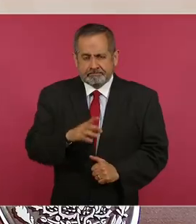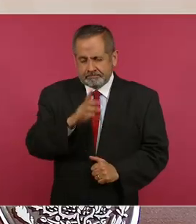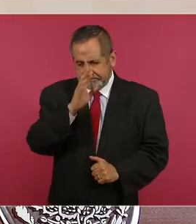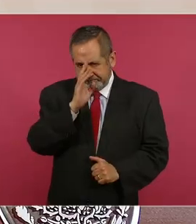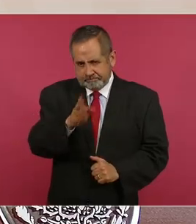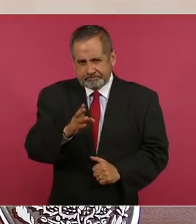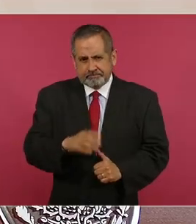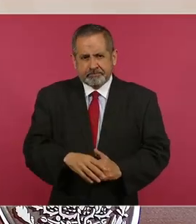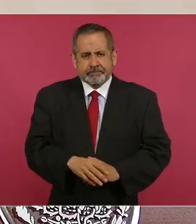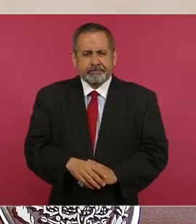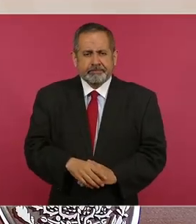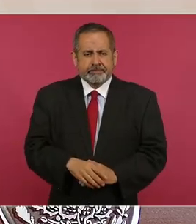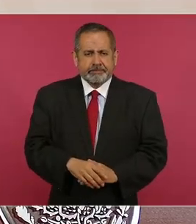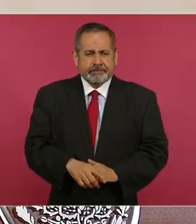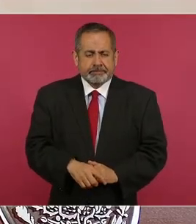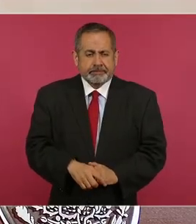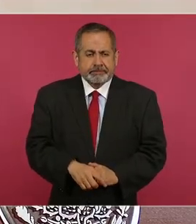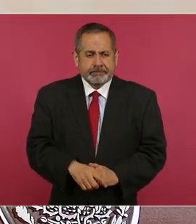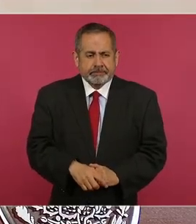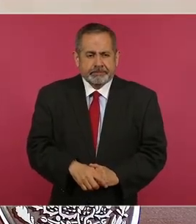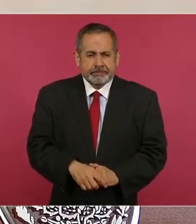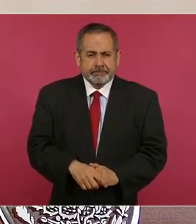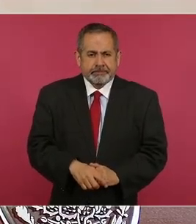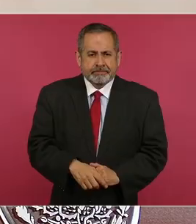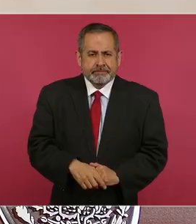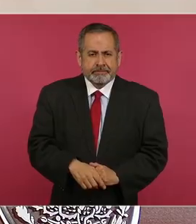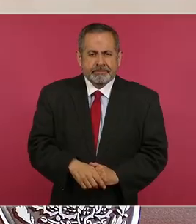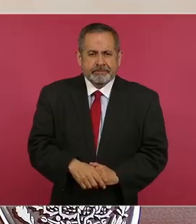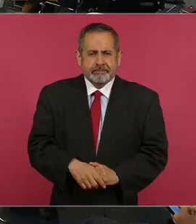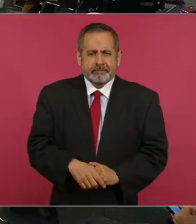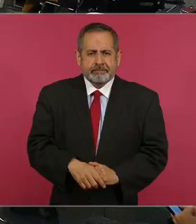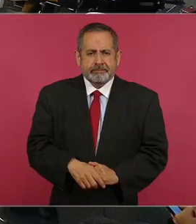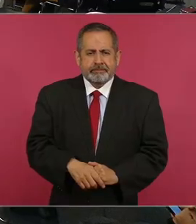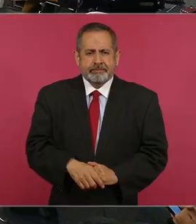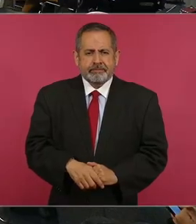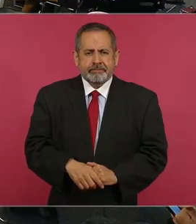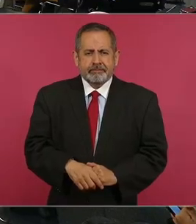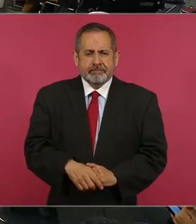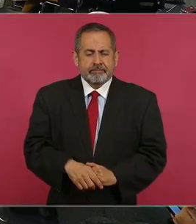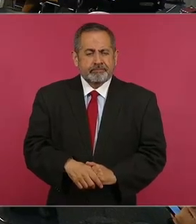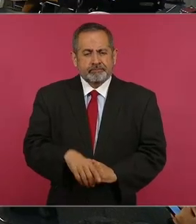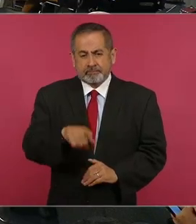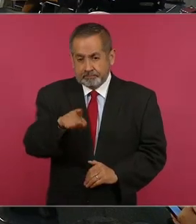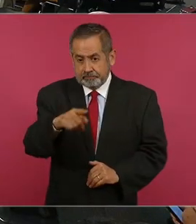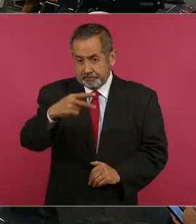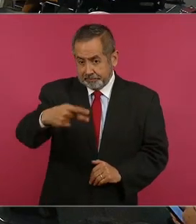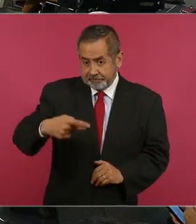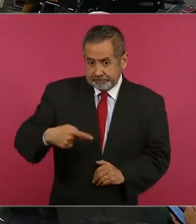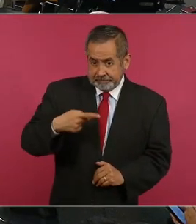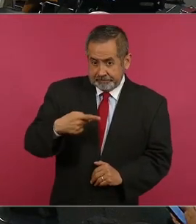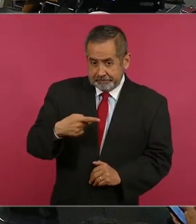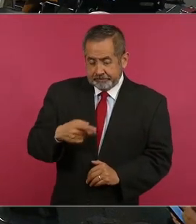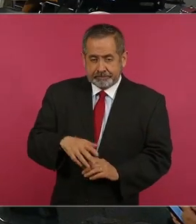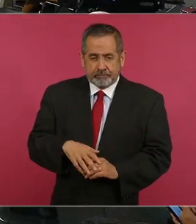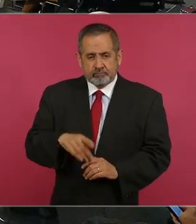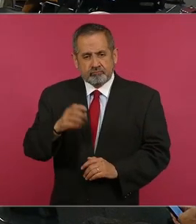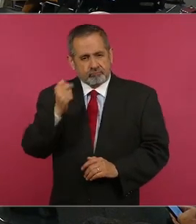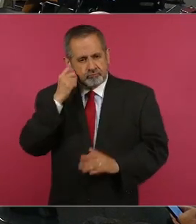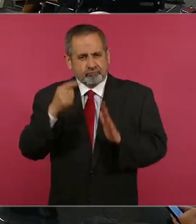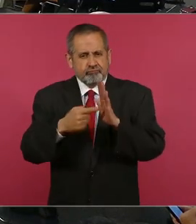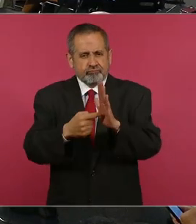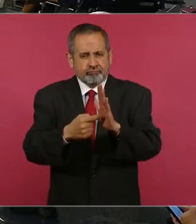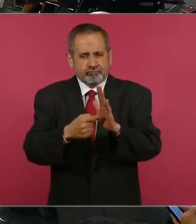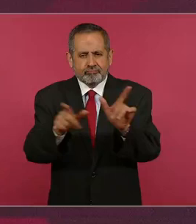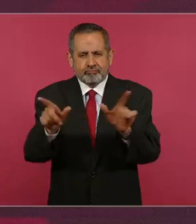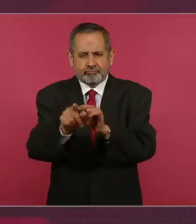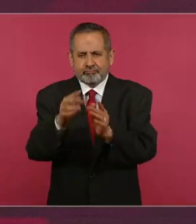pregunta, tu exposición. Y hasta